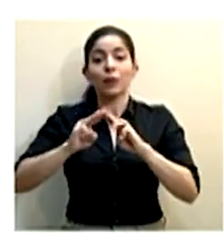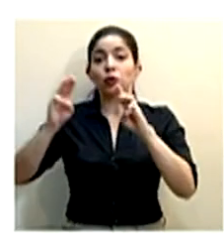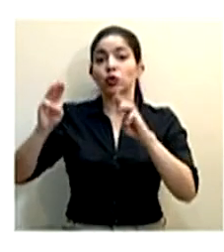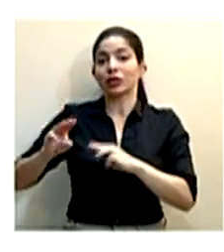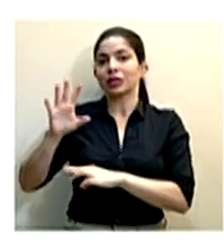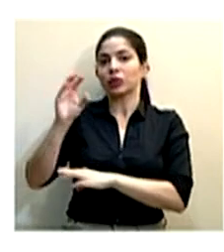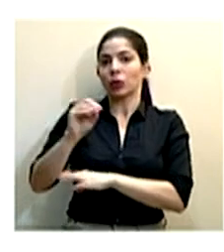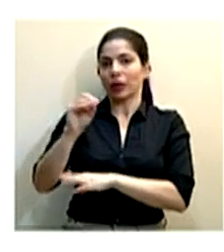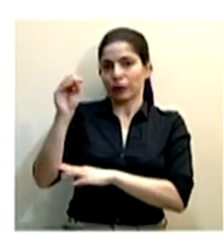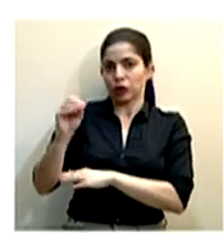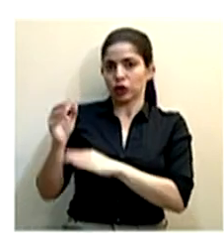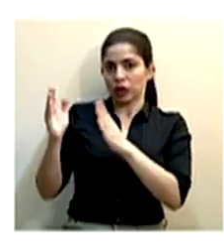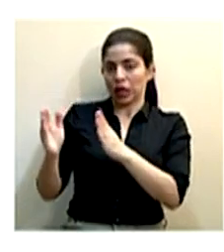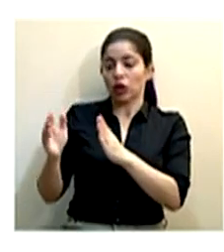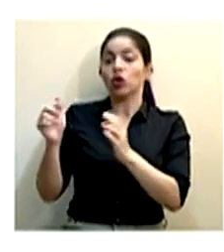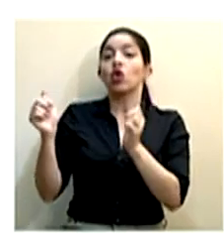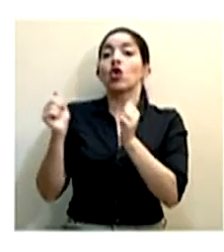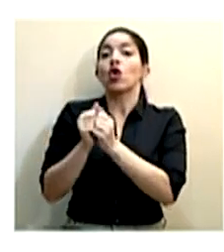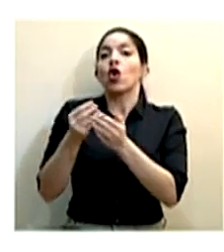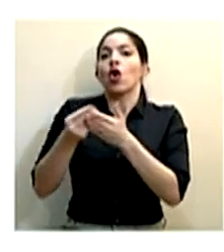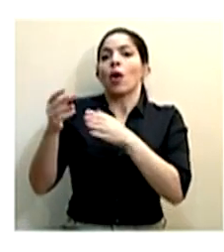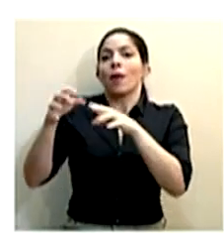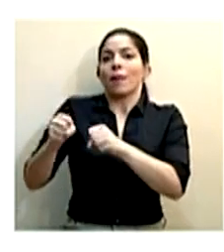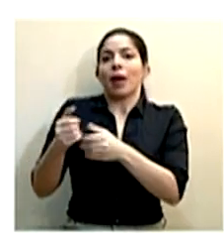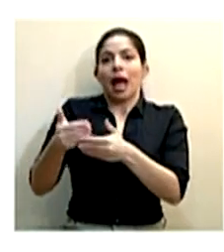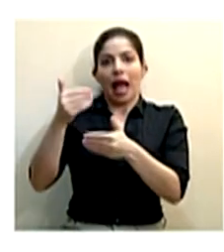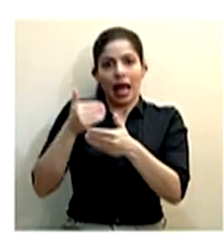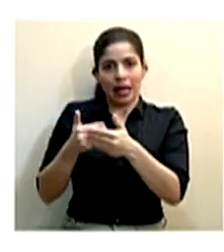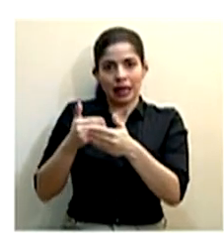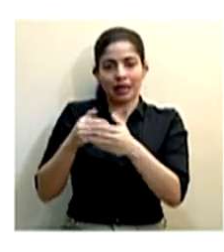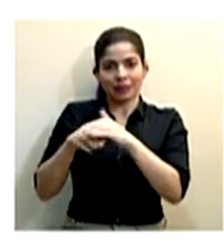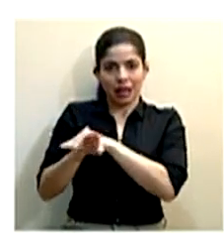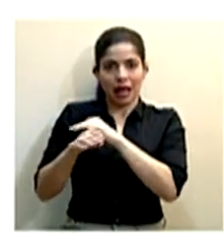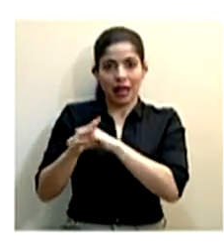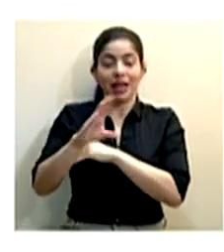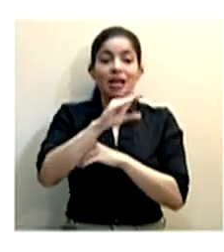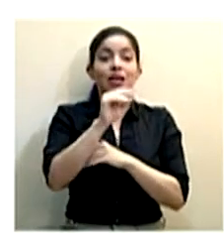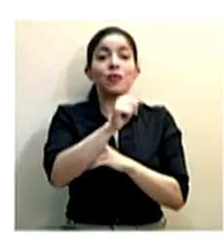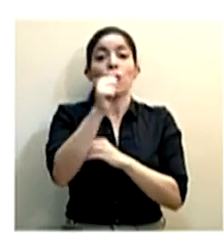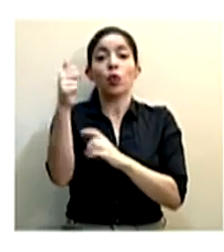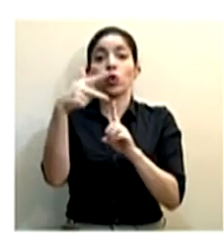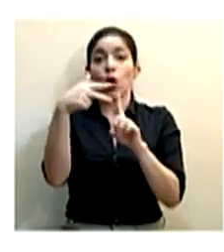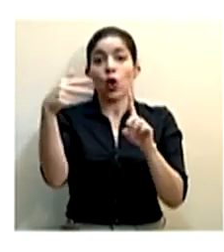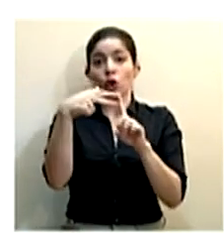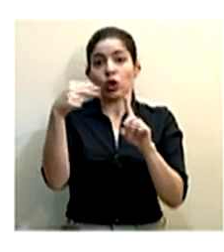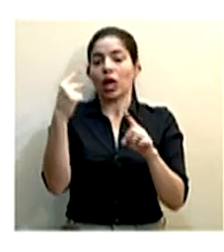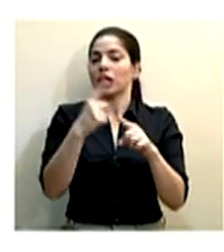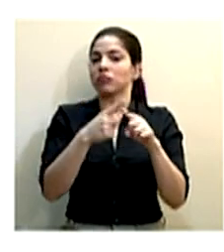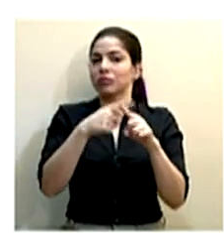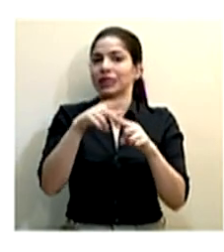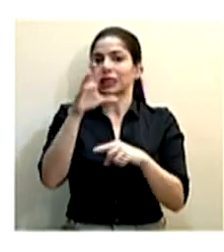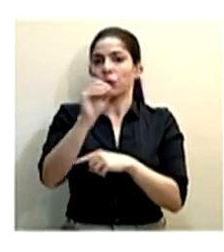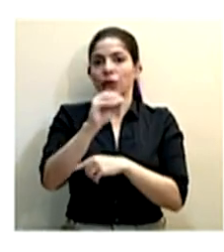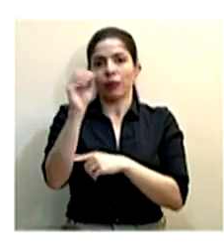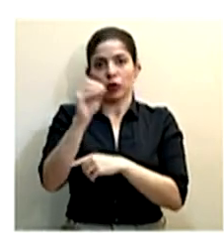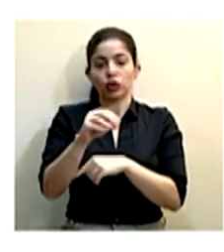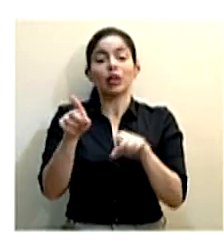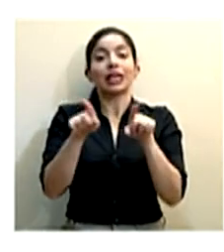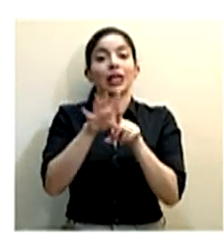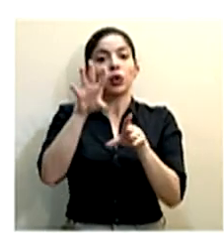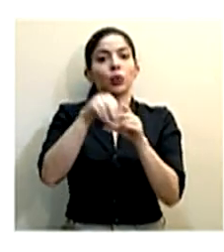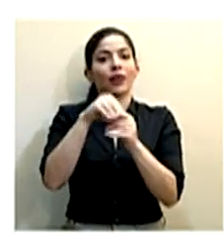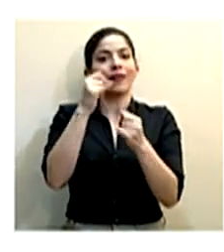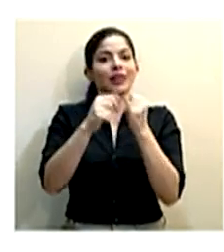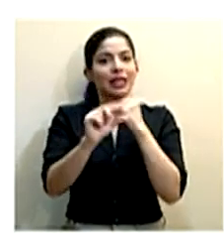al 50 por ciento con compra previa en entrada y se habilitan el resto de hoteles siempre al 50 por ciento incluso fines de semana.